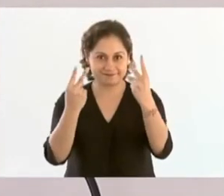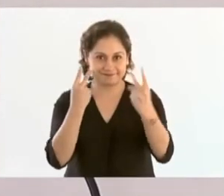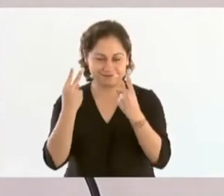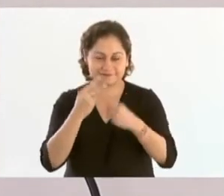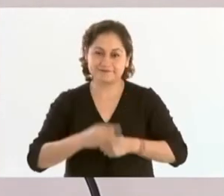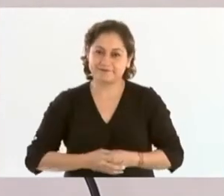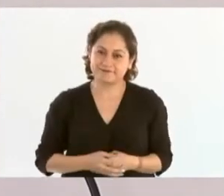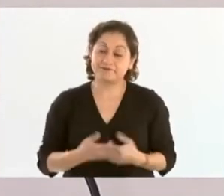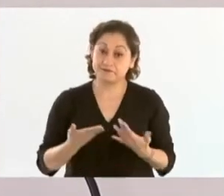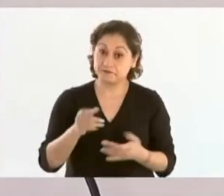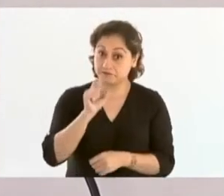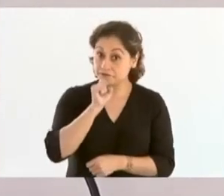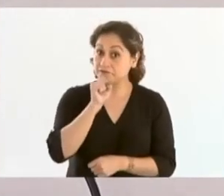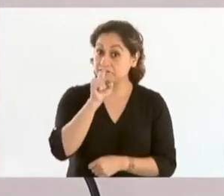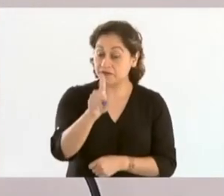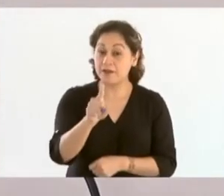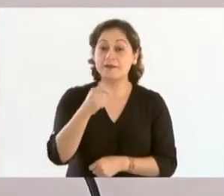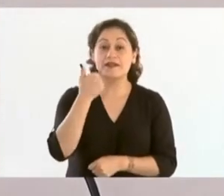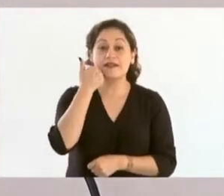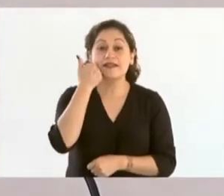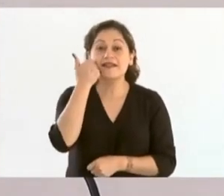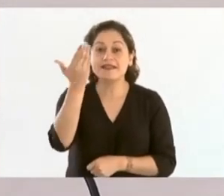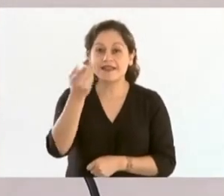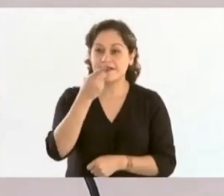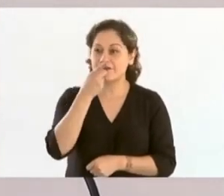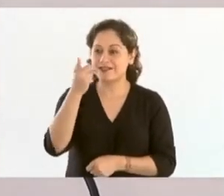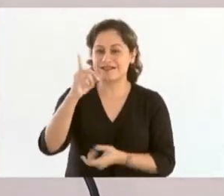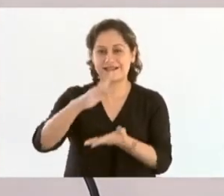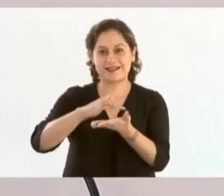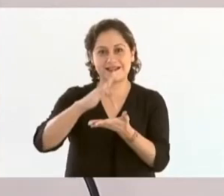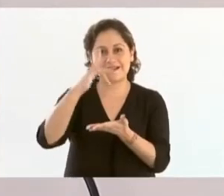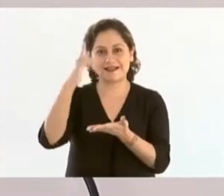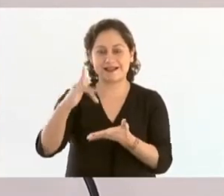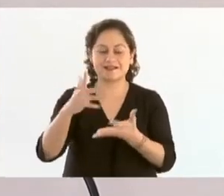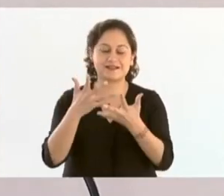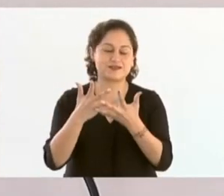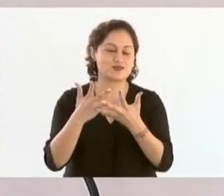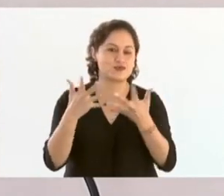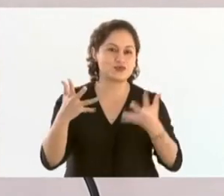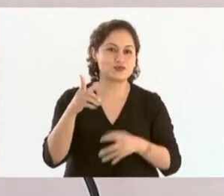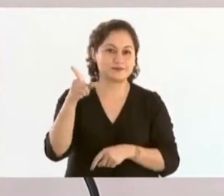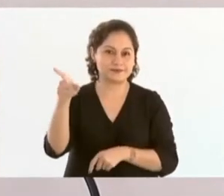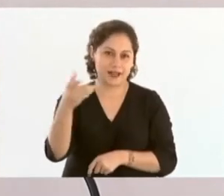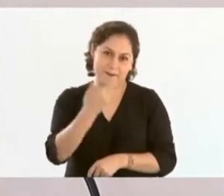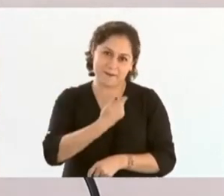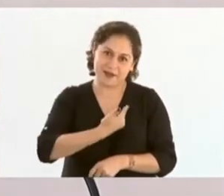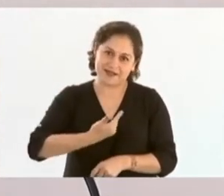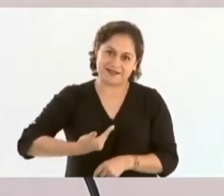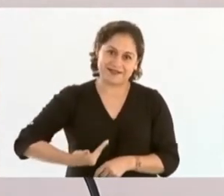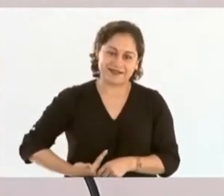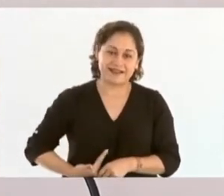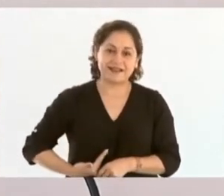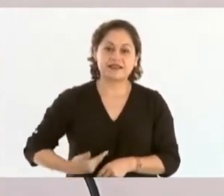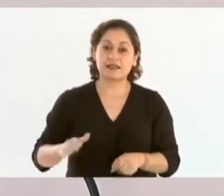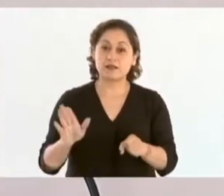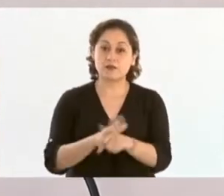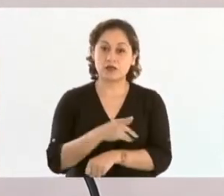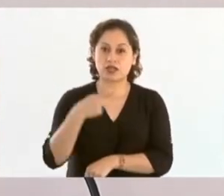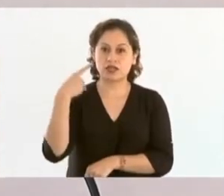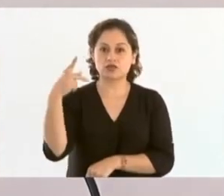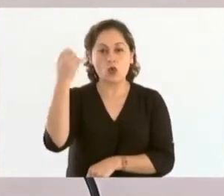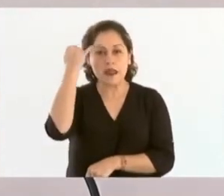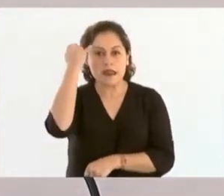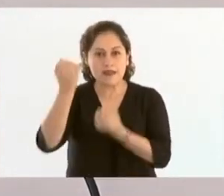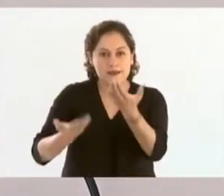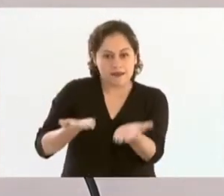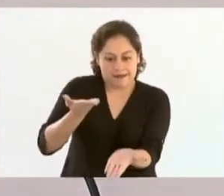quiero por supuesto agradecerle enormemente como siempre a nuestro presidente no sólo la iniciativa y la voluntad